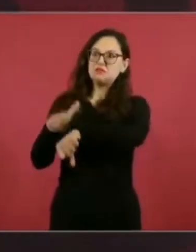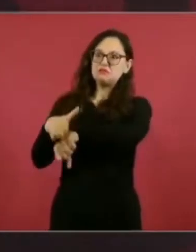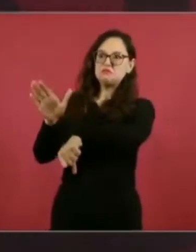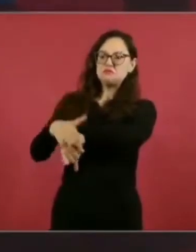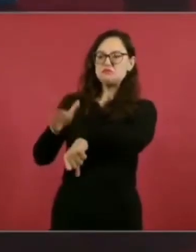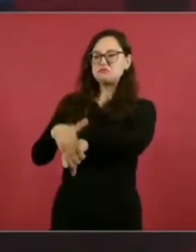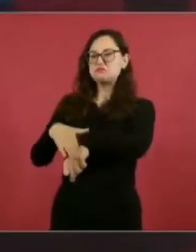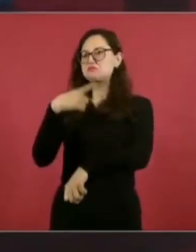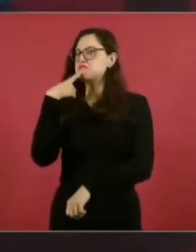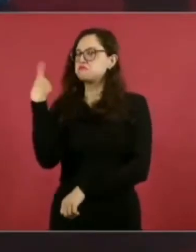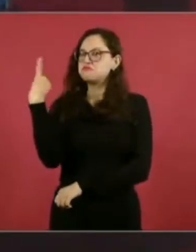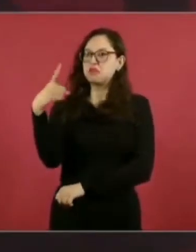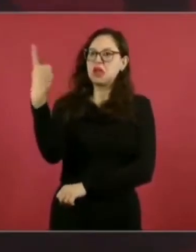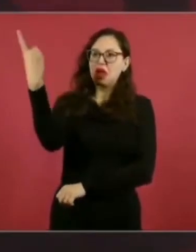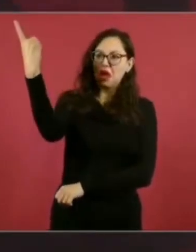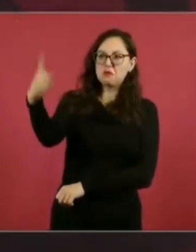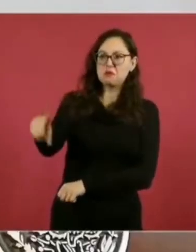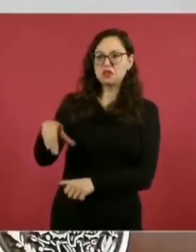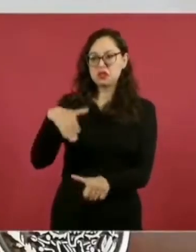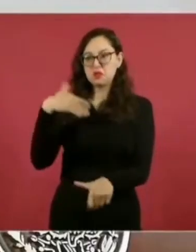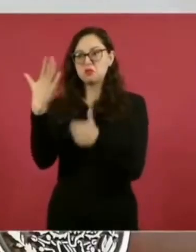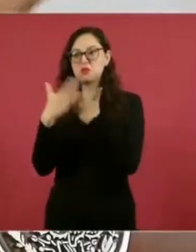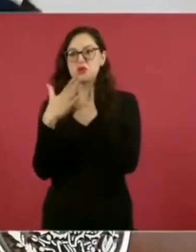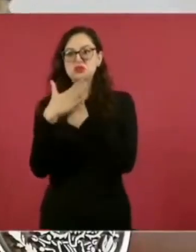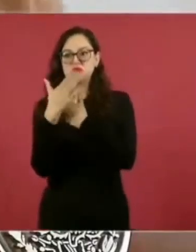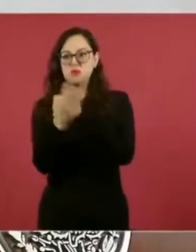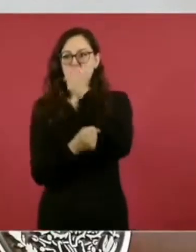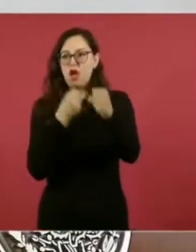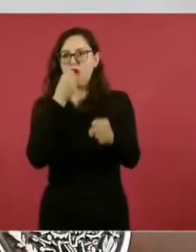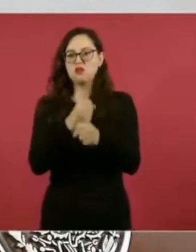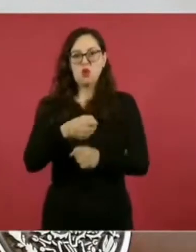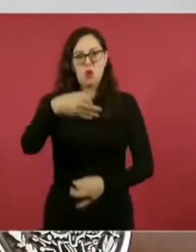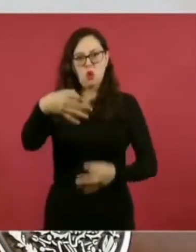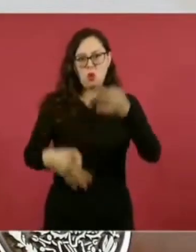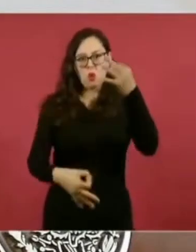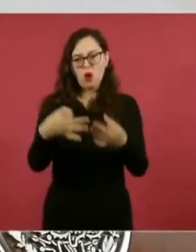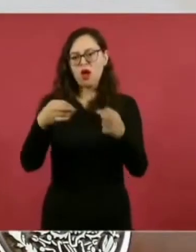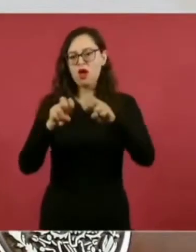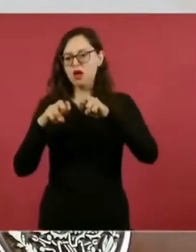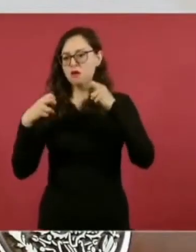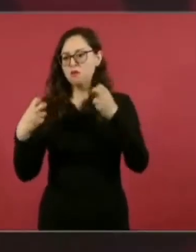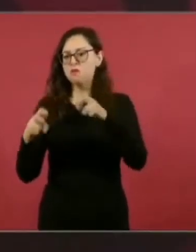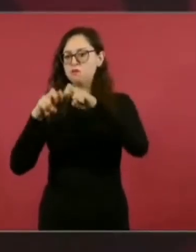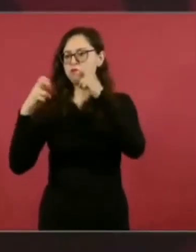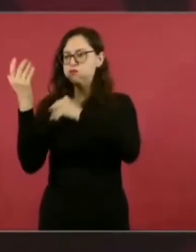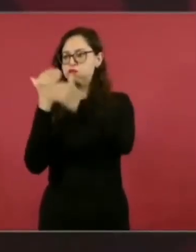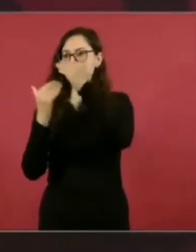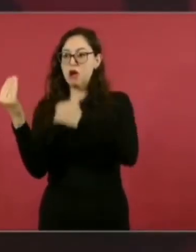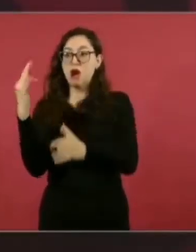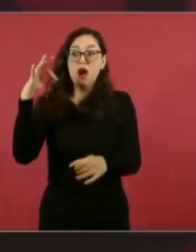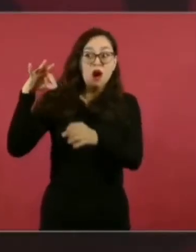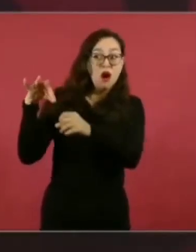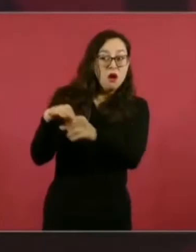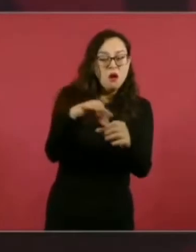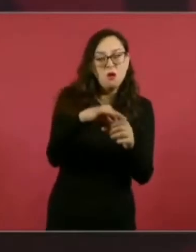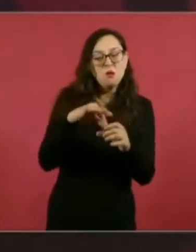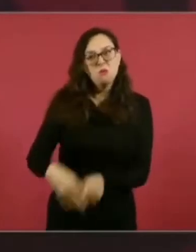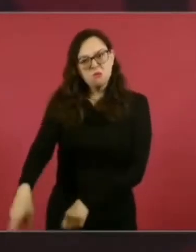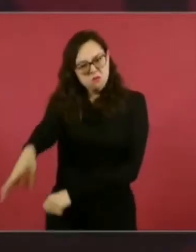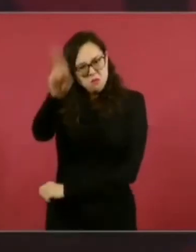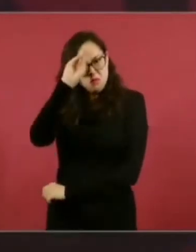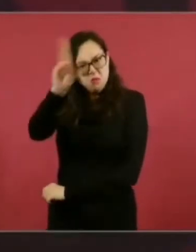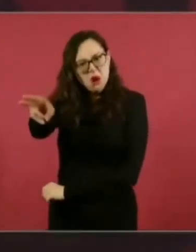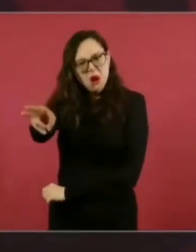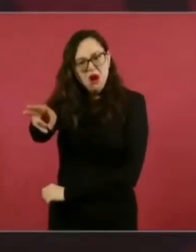la elección de los jueces, de jueces, magistrados, ministros, cuál es el